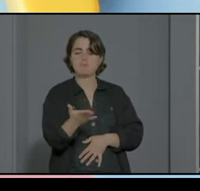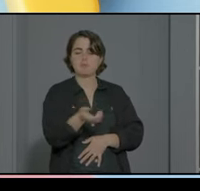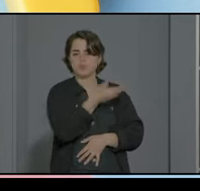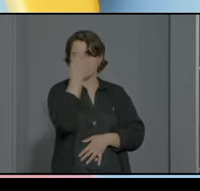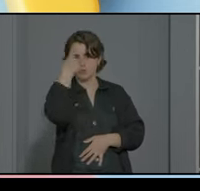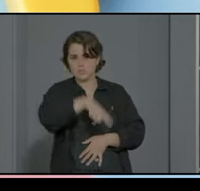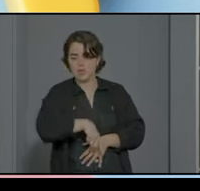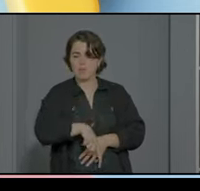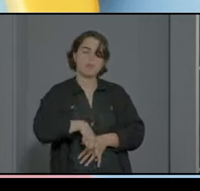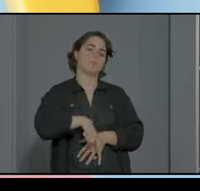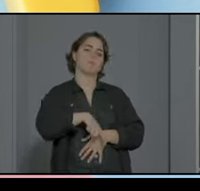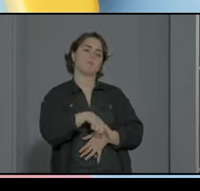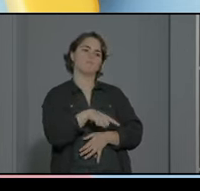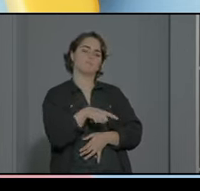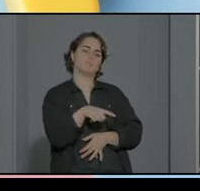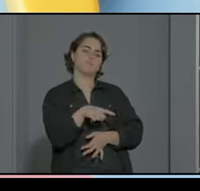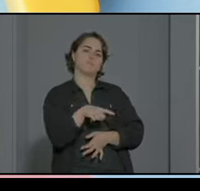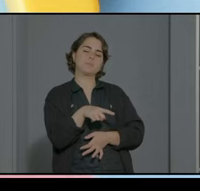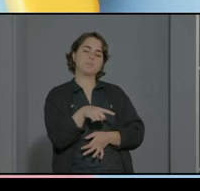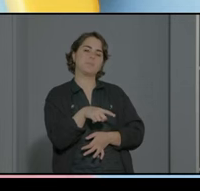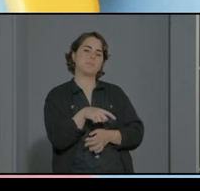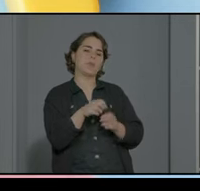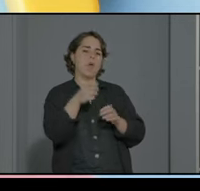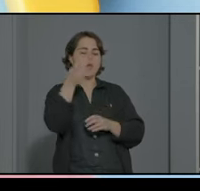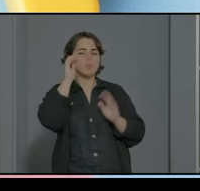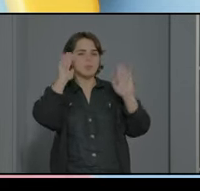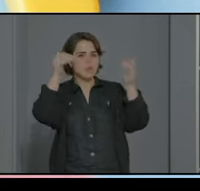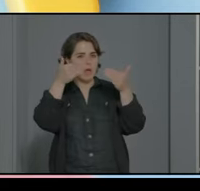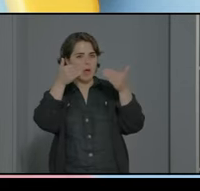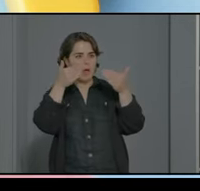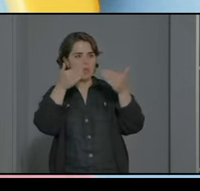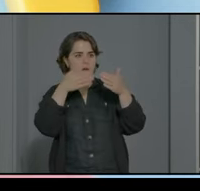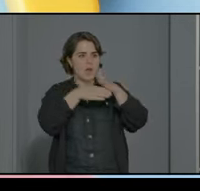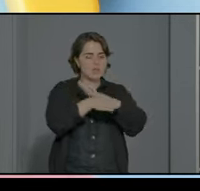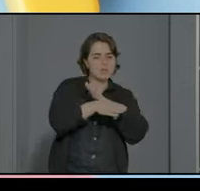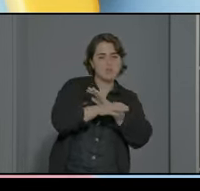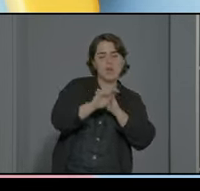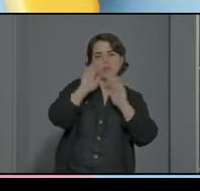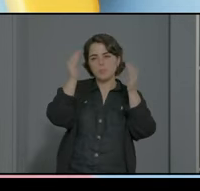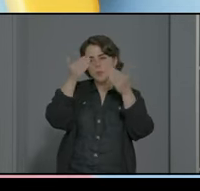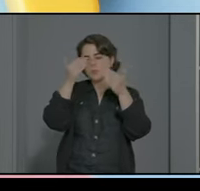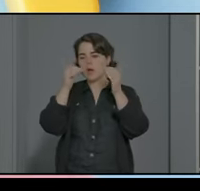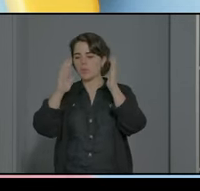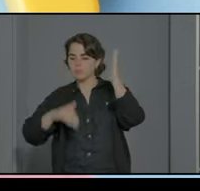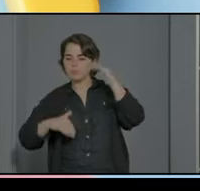sabéis una mujer con TEA no tiene la imagen característica que un hombre con TEA en este caso